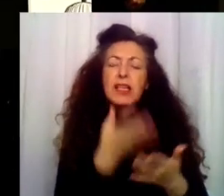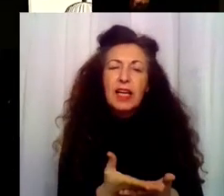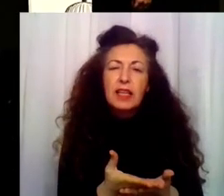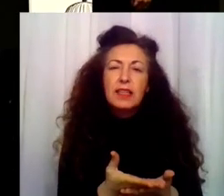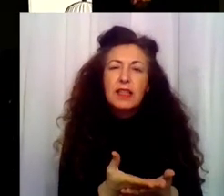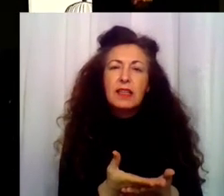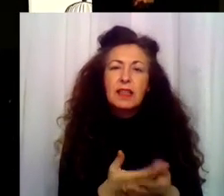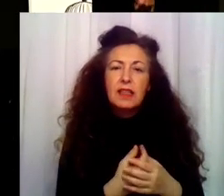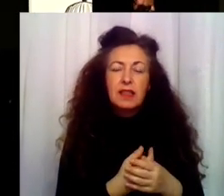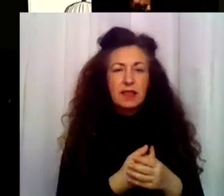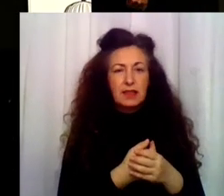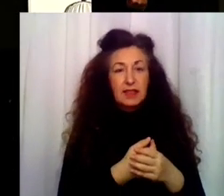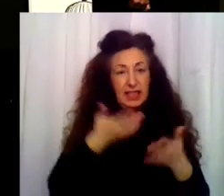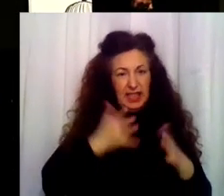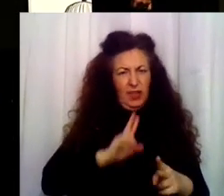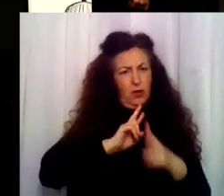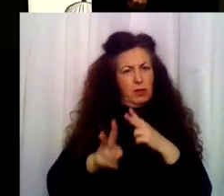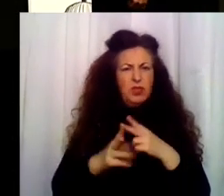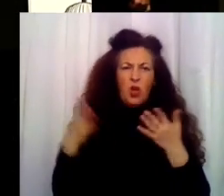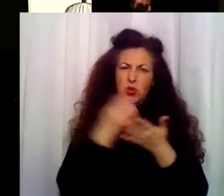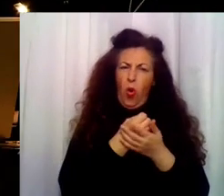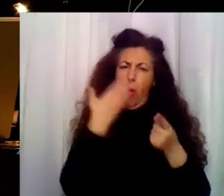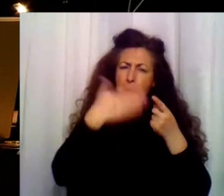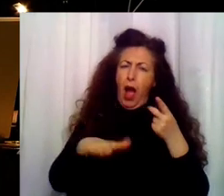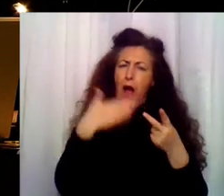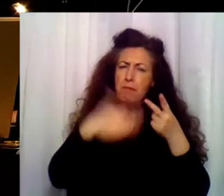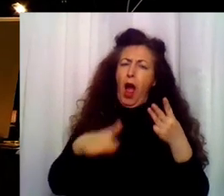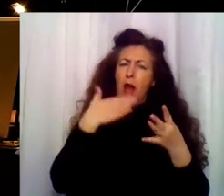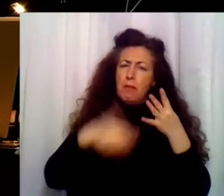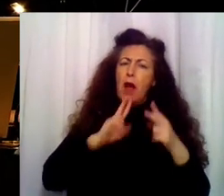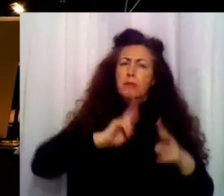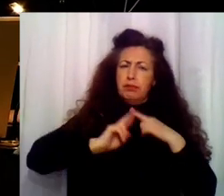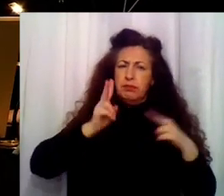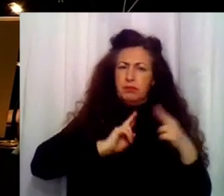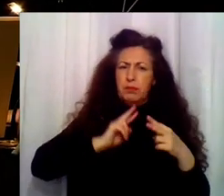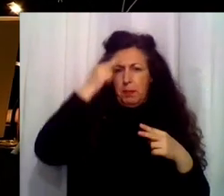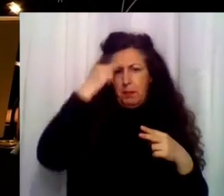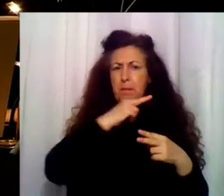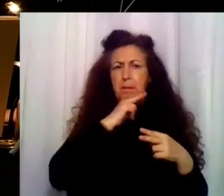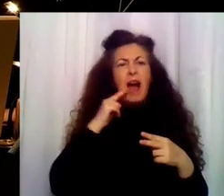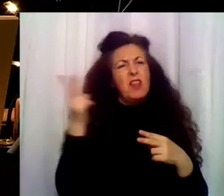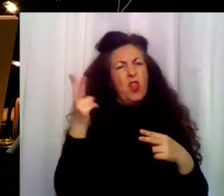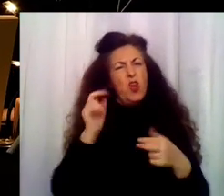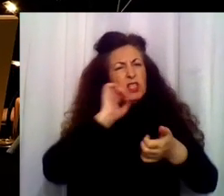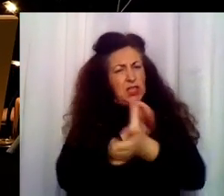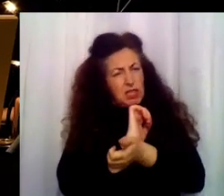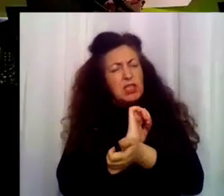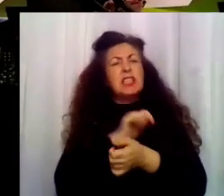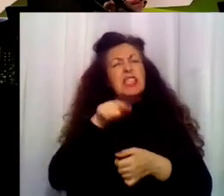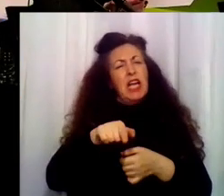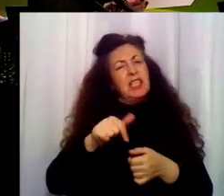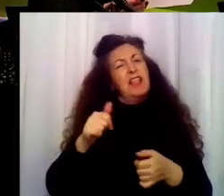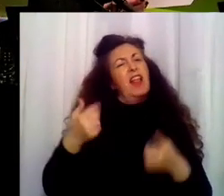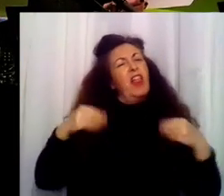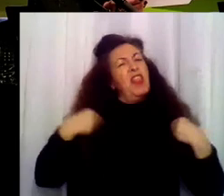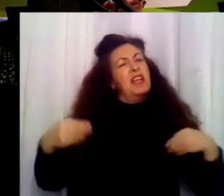Si a todo le vais a poner pegas. Nosotros encerrados y tú. año sabático. Han pasado solo tres meses y parece